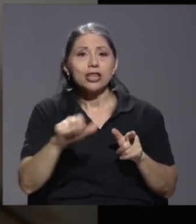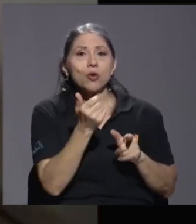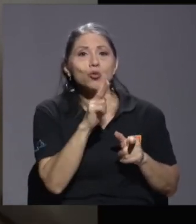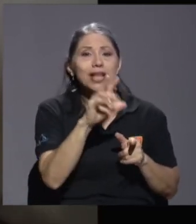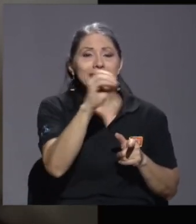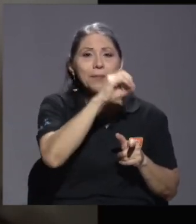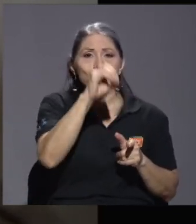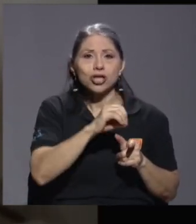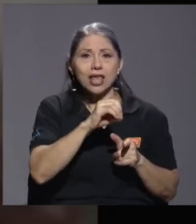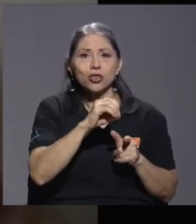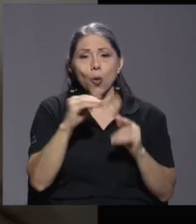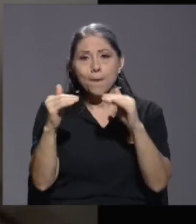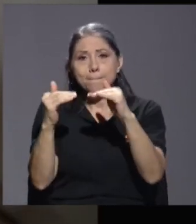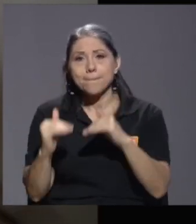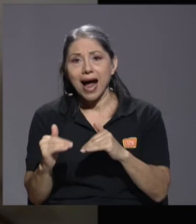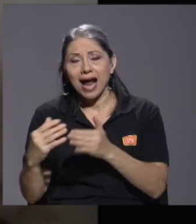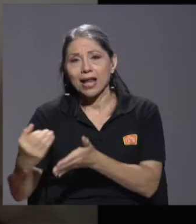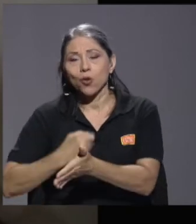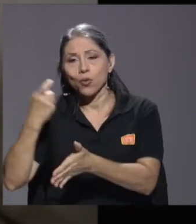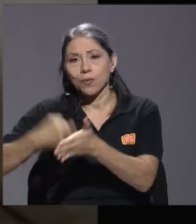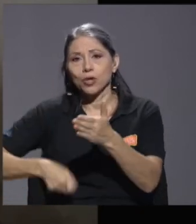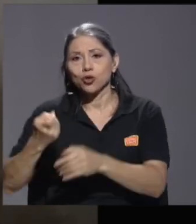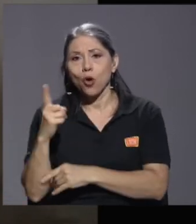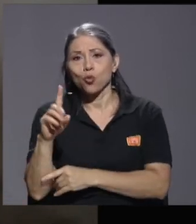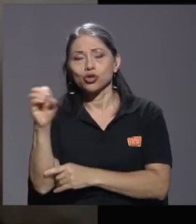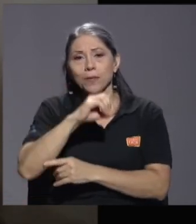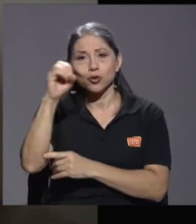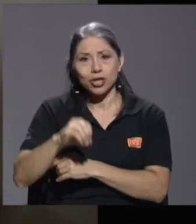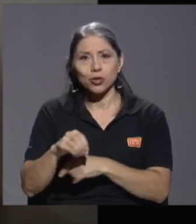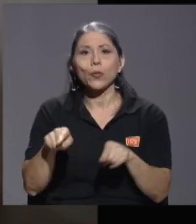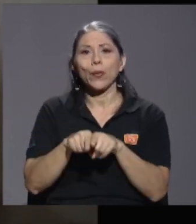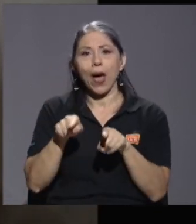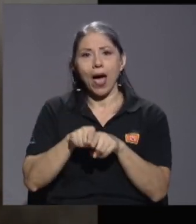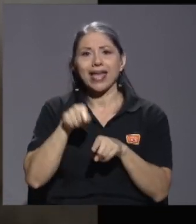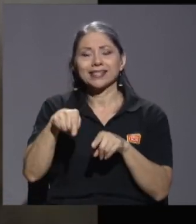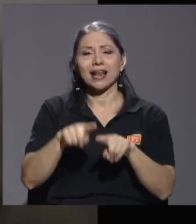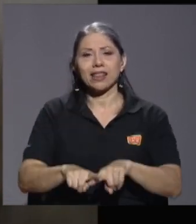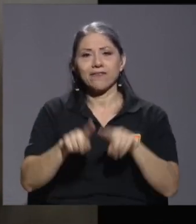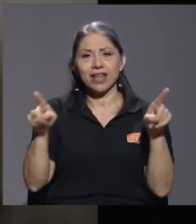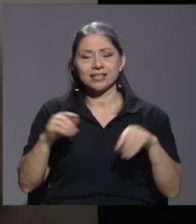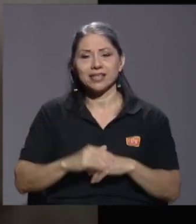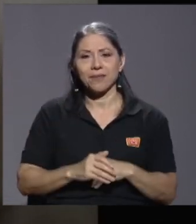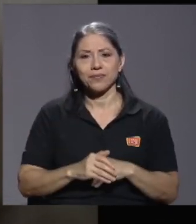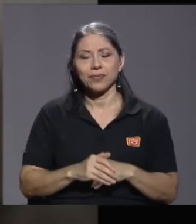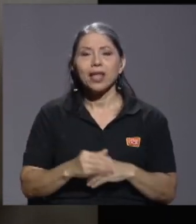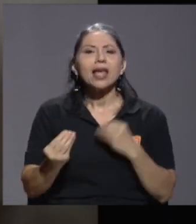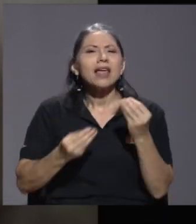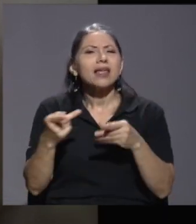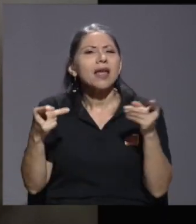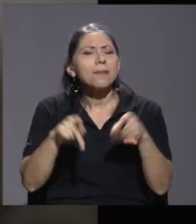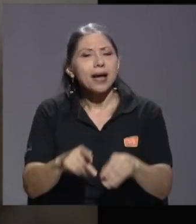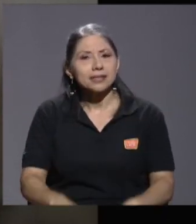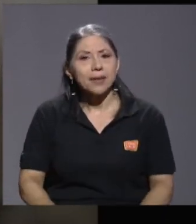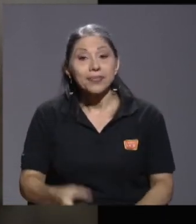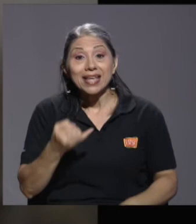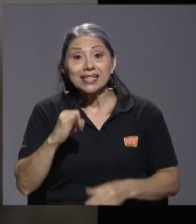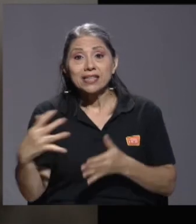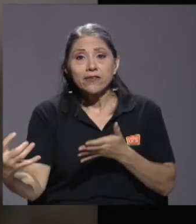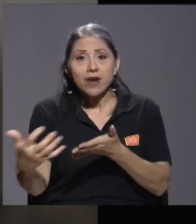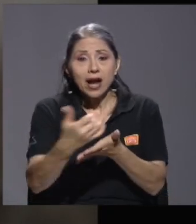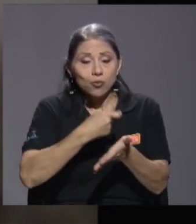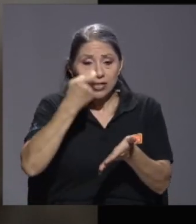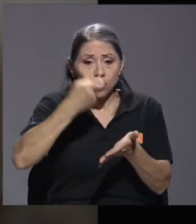a un 11. Esa es la diferencia. Ahí el asunto con esto es que el incremento en la recaudación